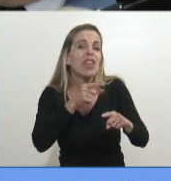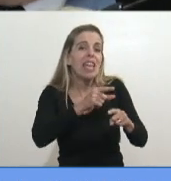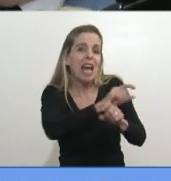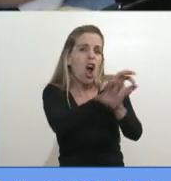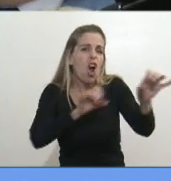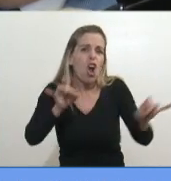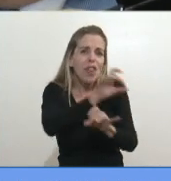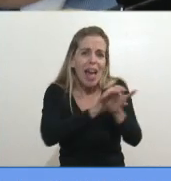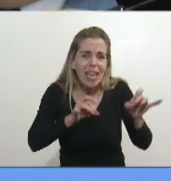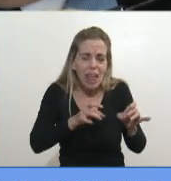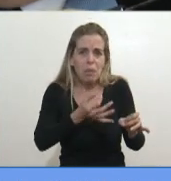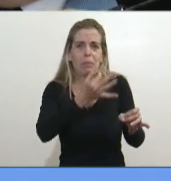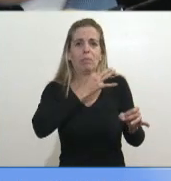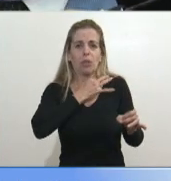médico?